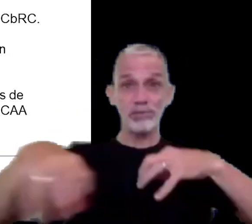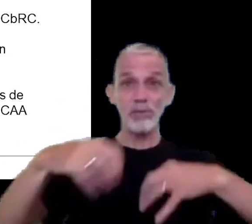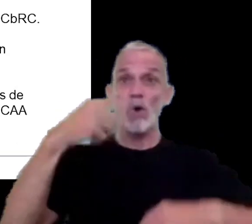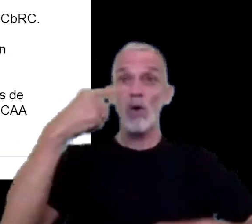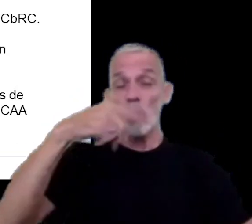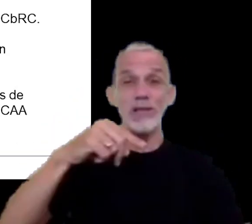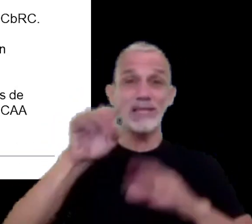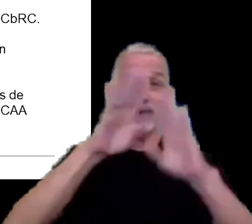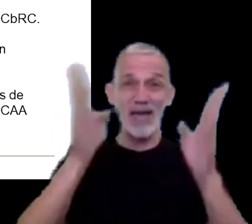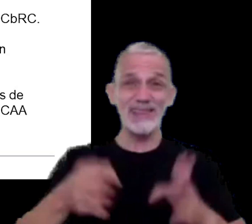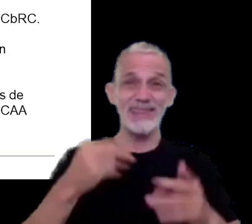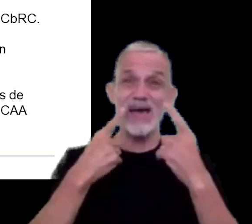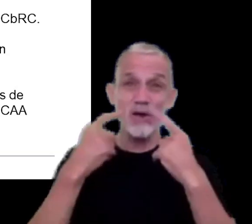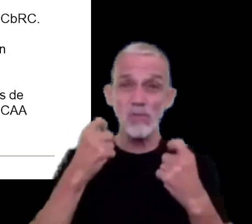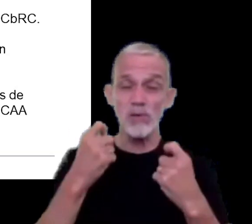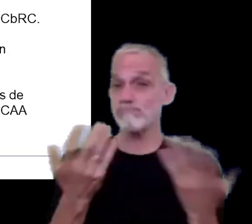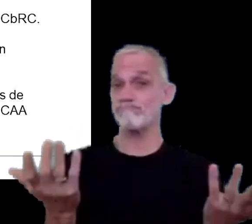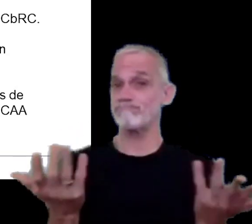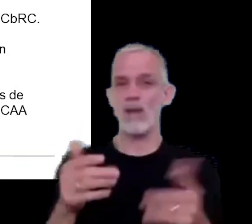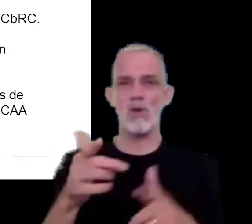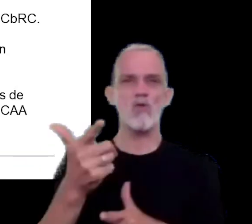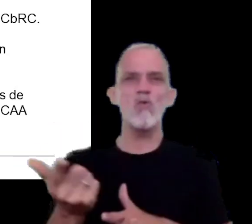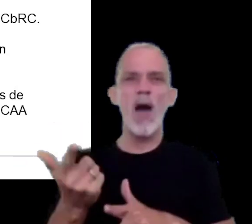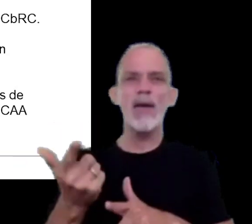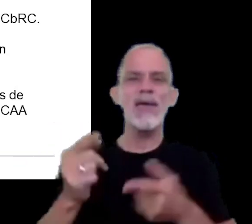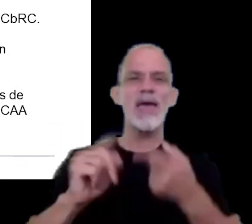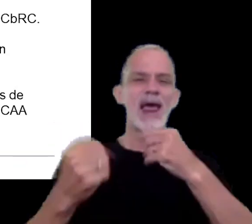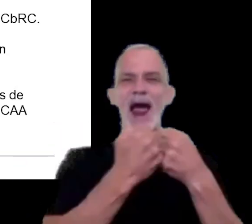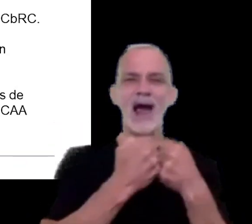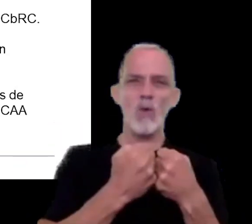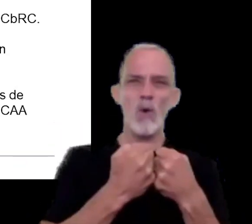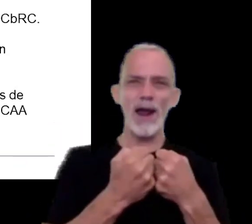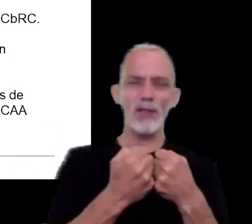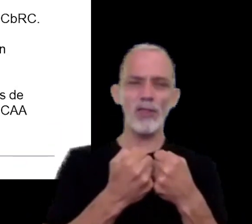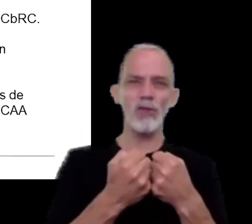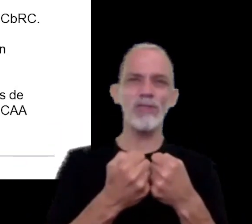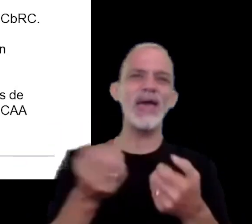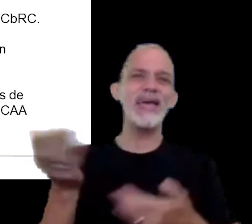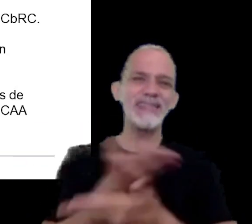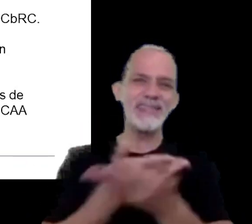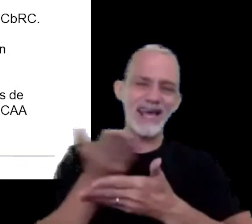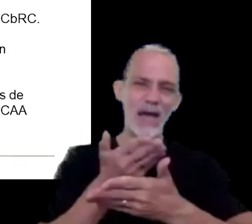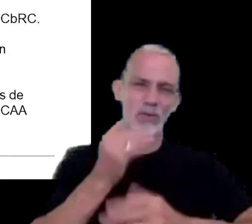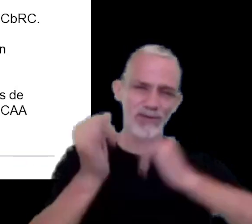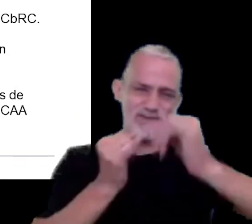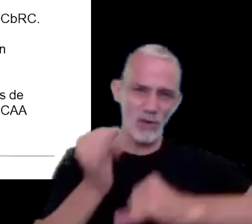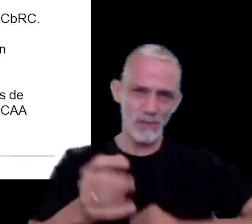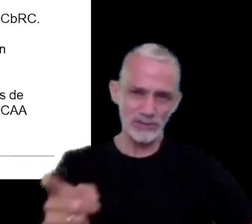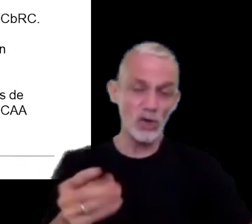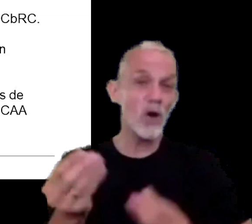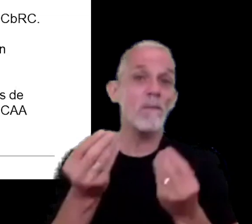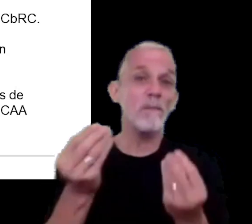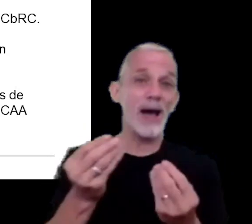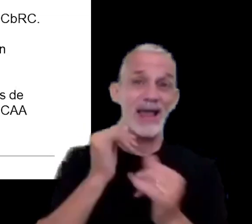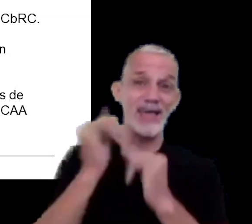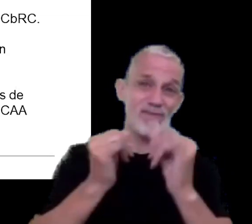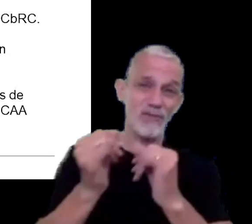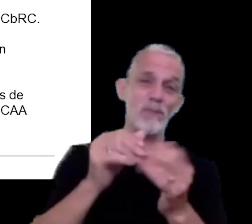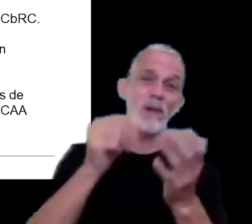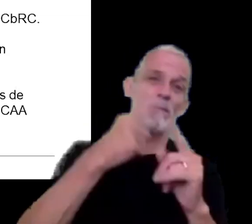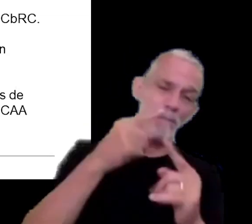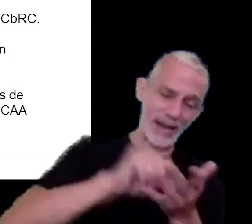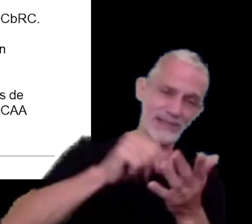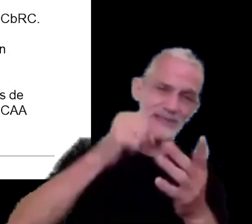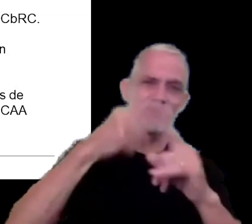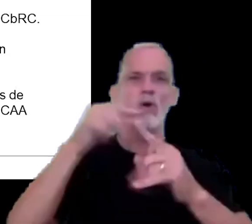controlante no está cubierta por el acuerdo multilateral de intercambio de información para informes país por país